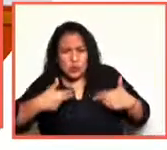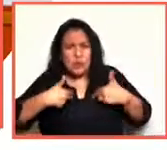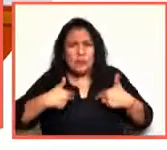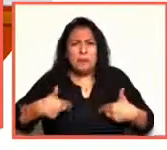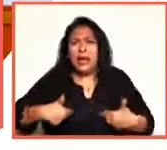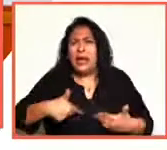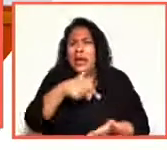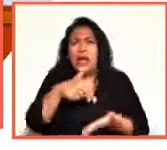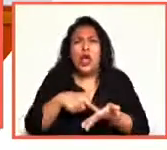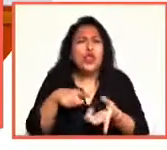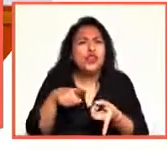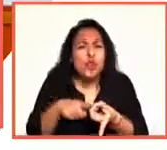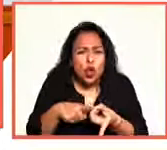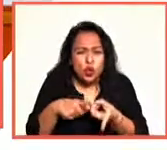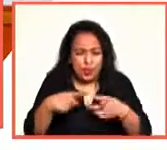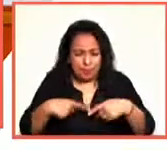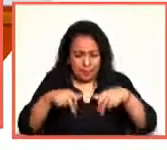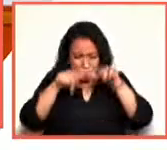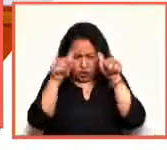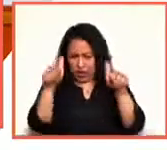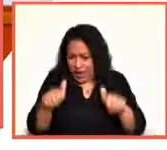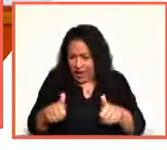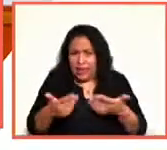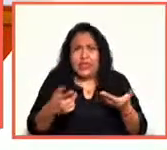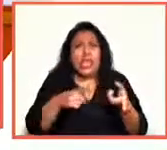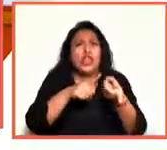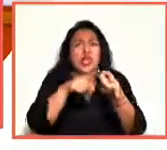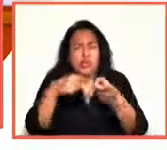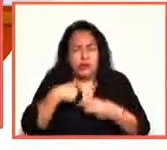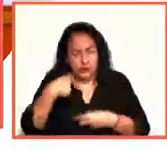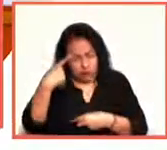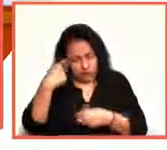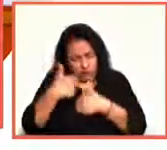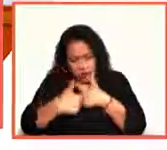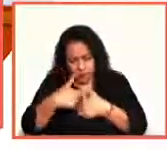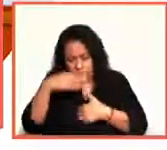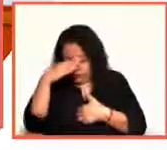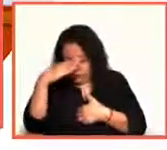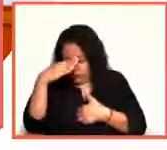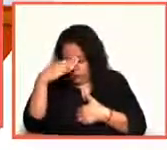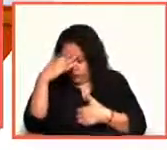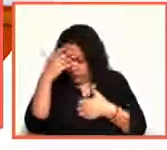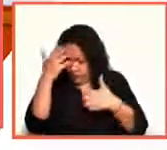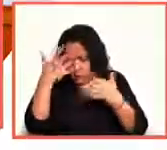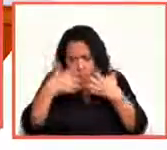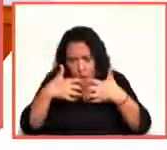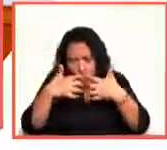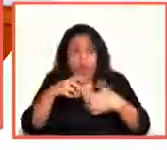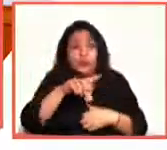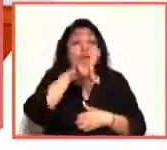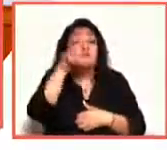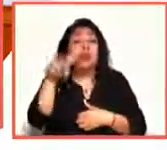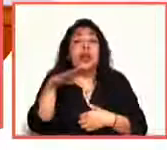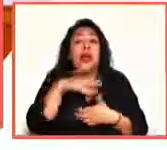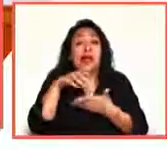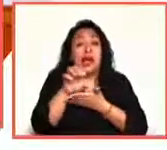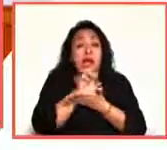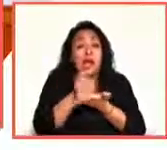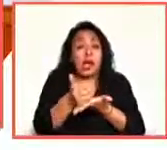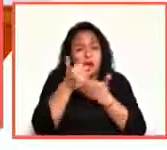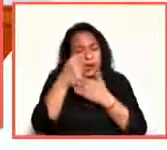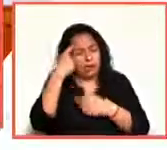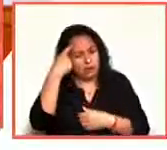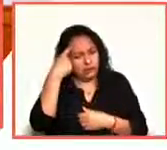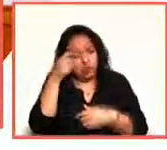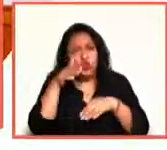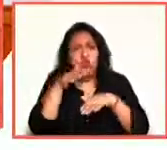dónde está el artista también. Y luego hay diferentes escenas que te ponen a reflexionar sobre el